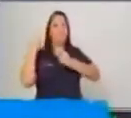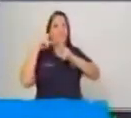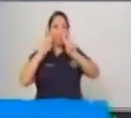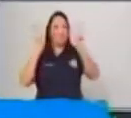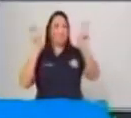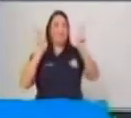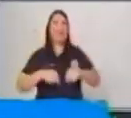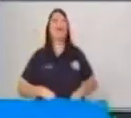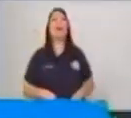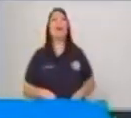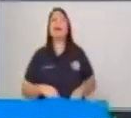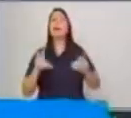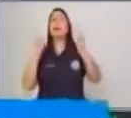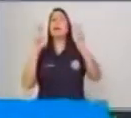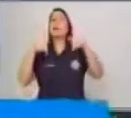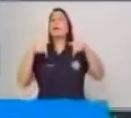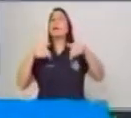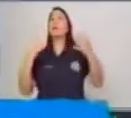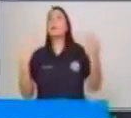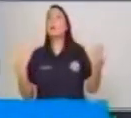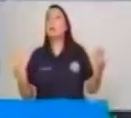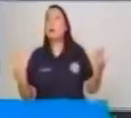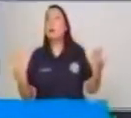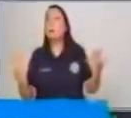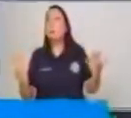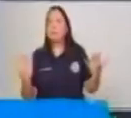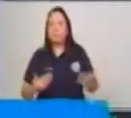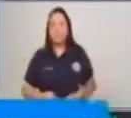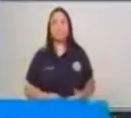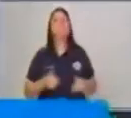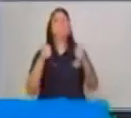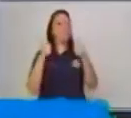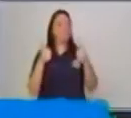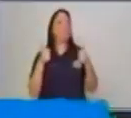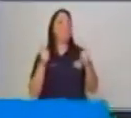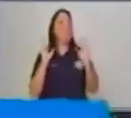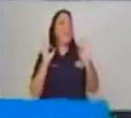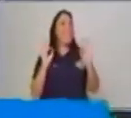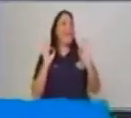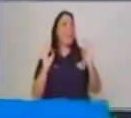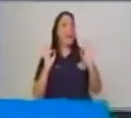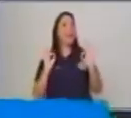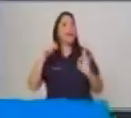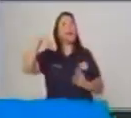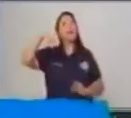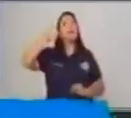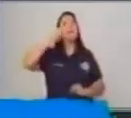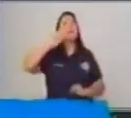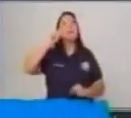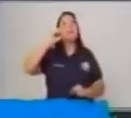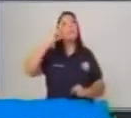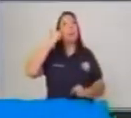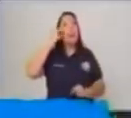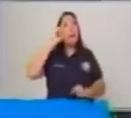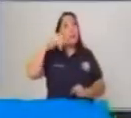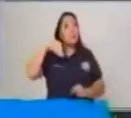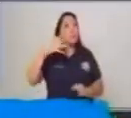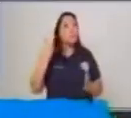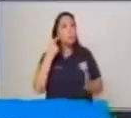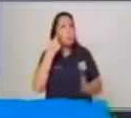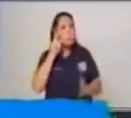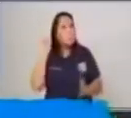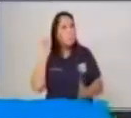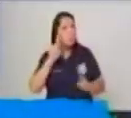¿Cuál fue el tema que se trabajó hoy en el programa? Muy bien. La narración. ¿Y qué vimos de la